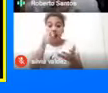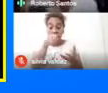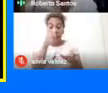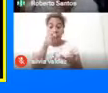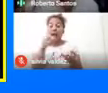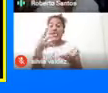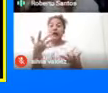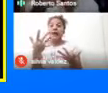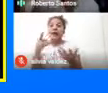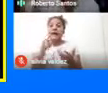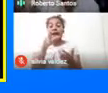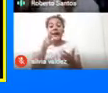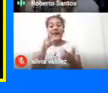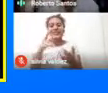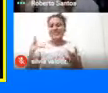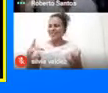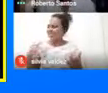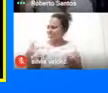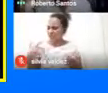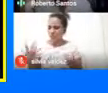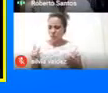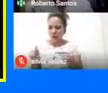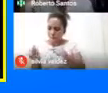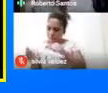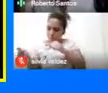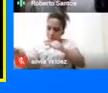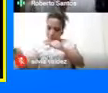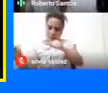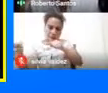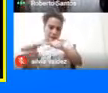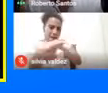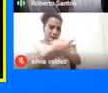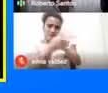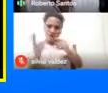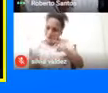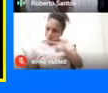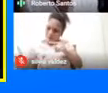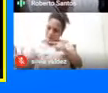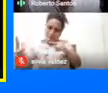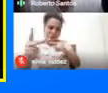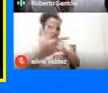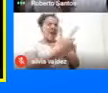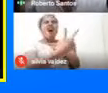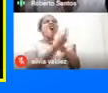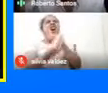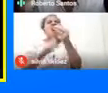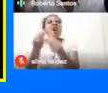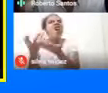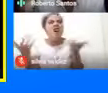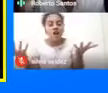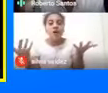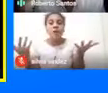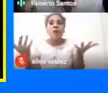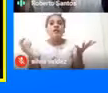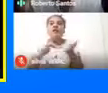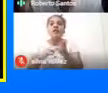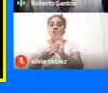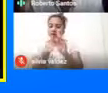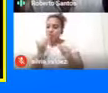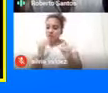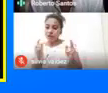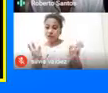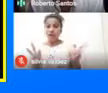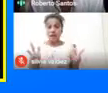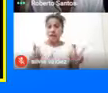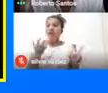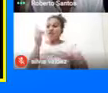sentido De giro De todo el recorrido Se hace En sentido contrario A las